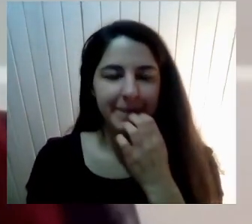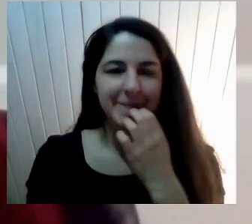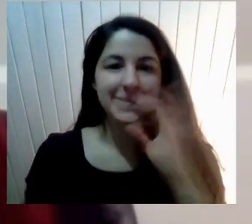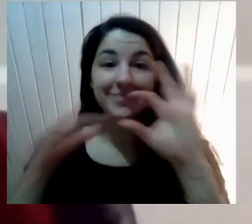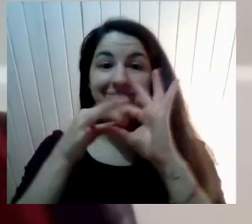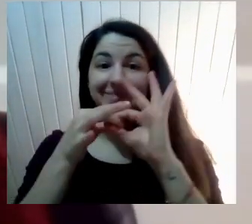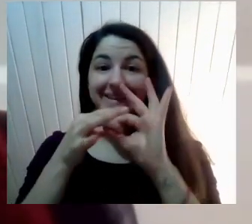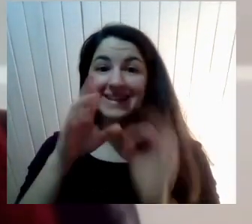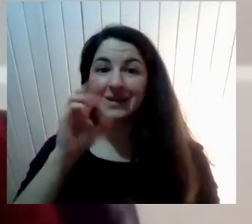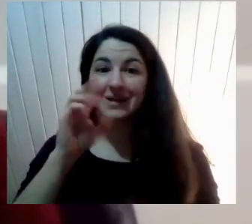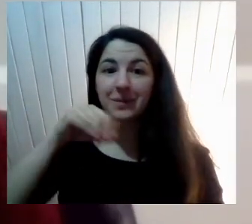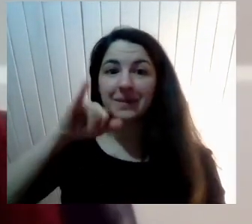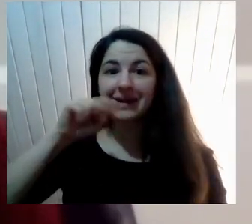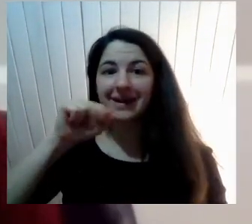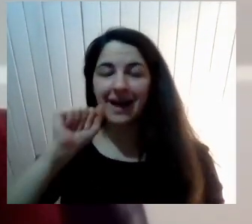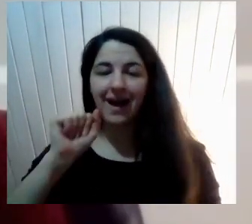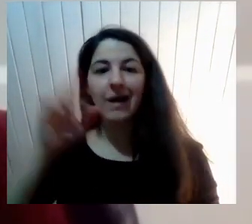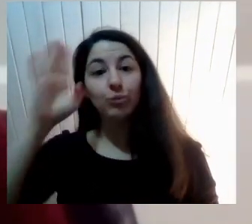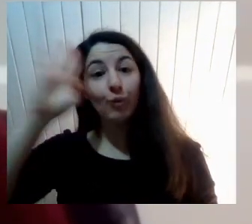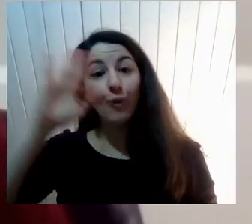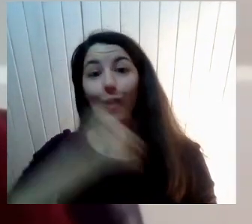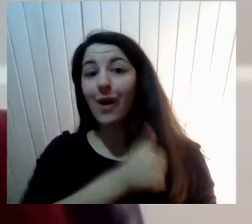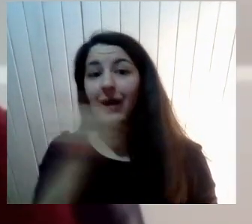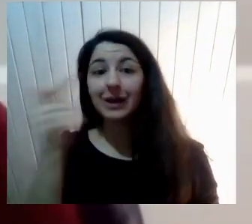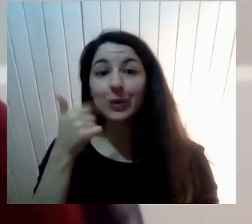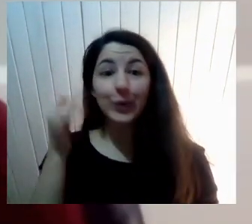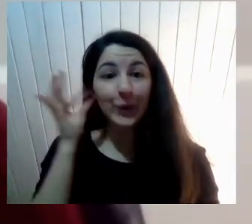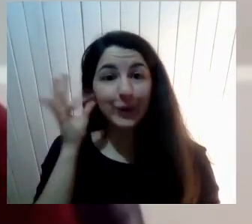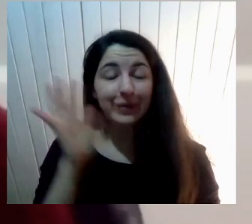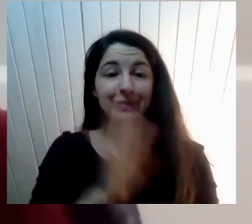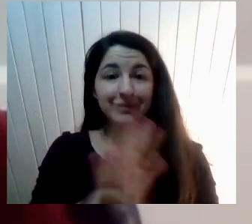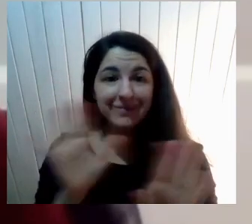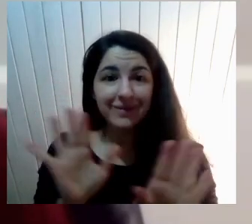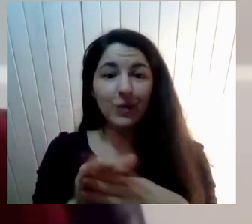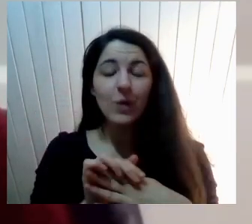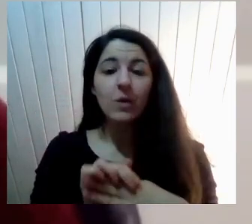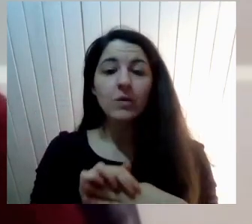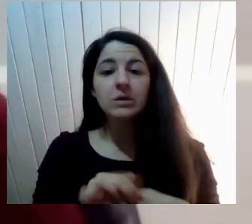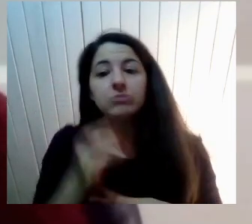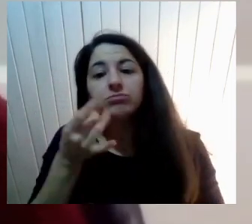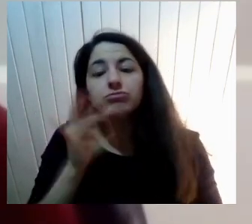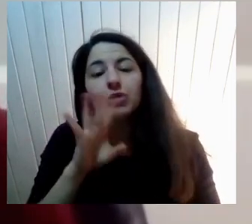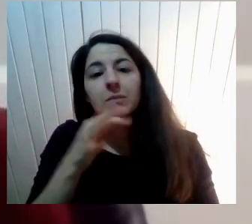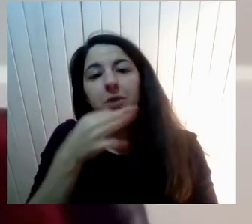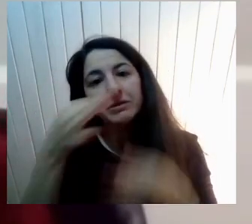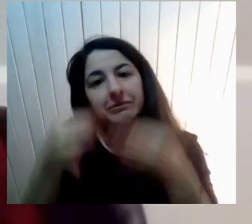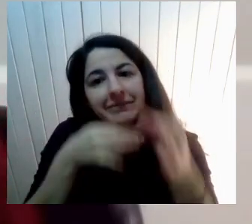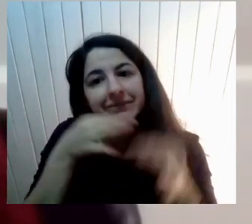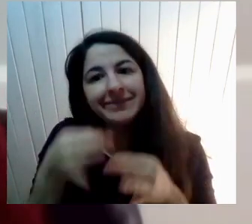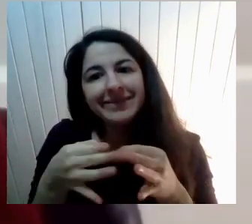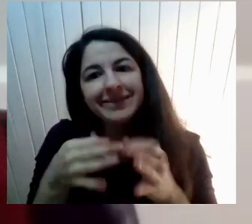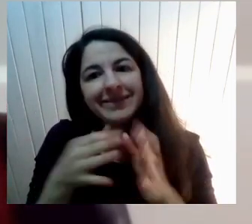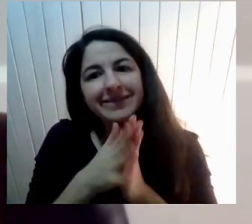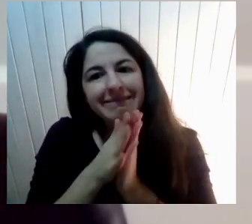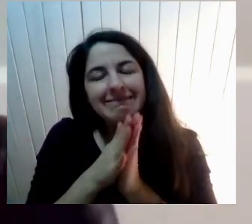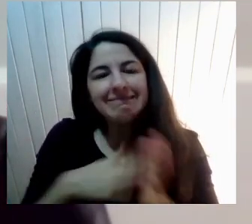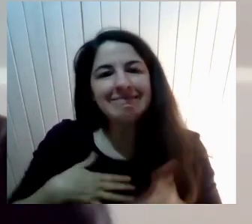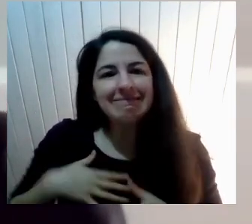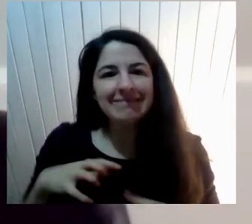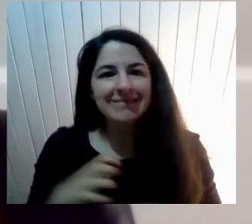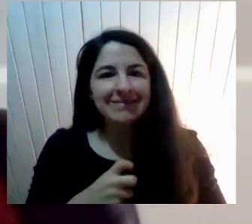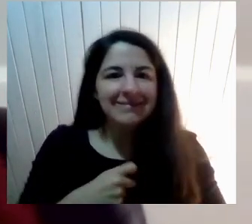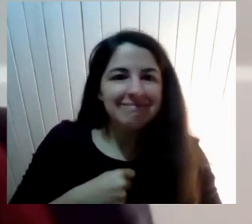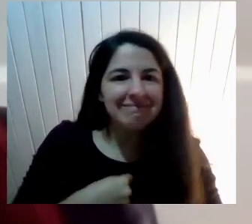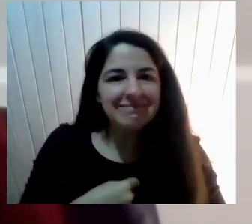todas A todos A todes Más que una pregunta Es una restricción Que quiero compartir Porque si no Me voy a dormir inquieta Bueno